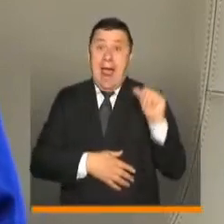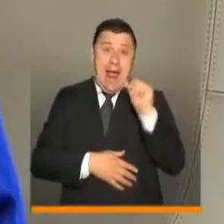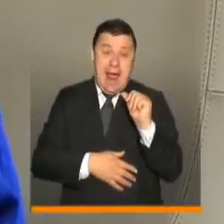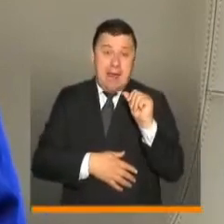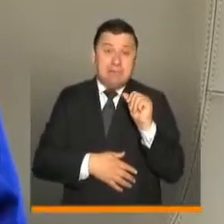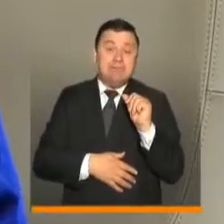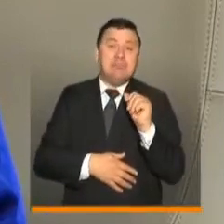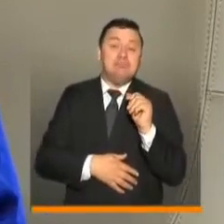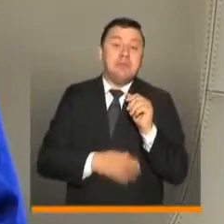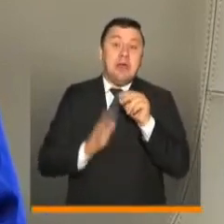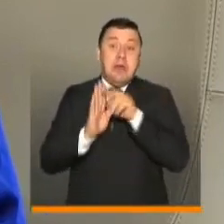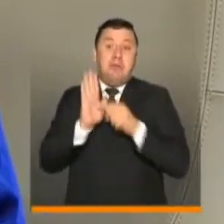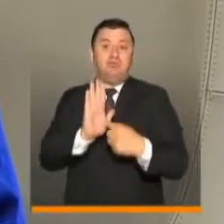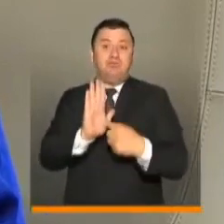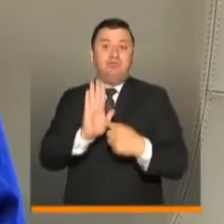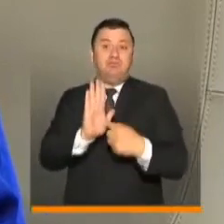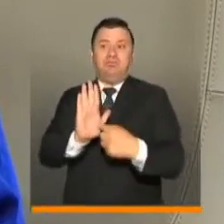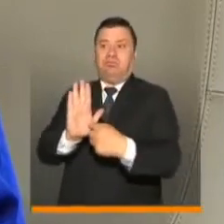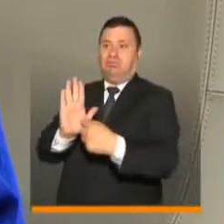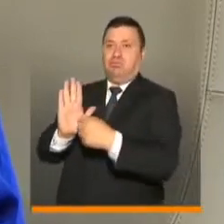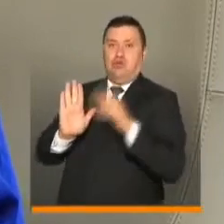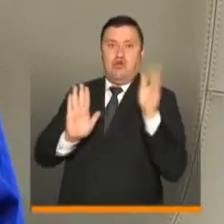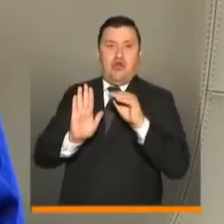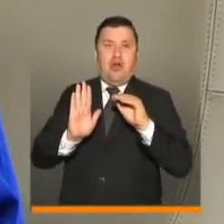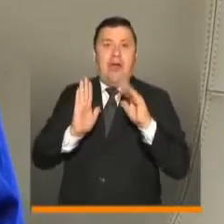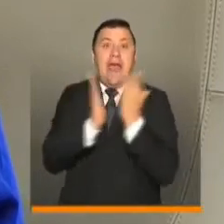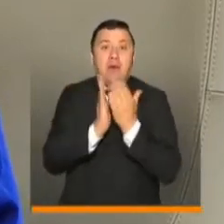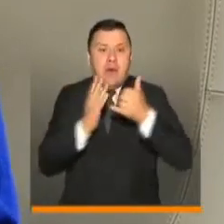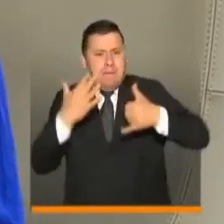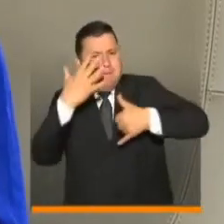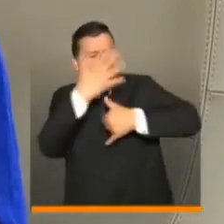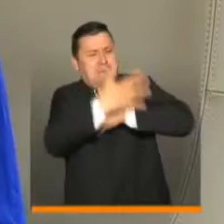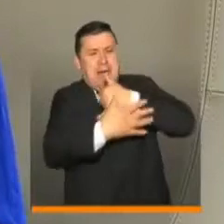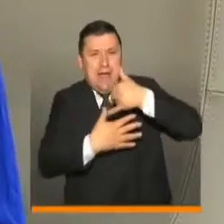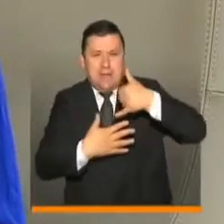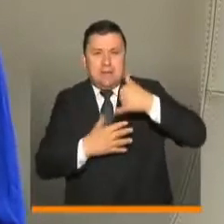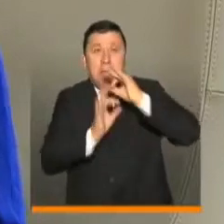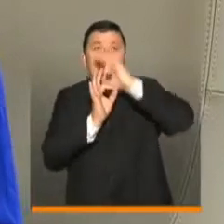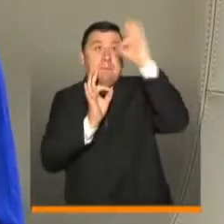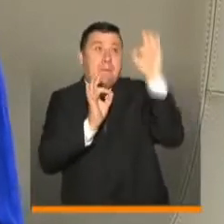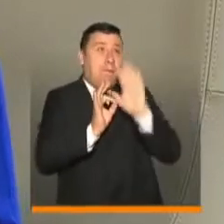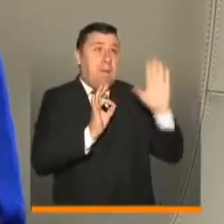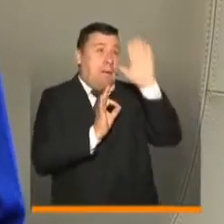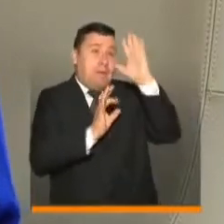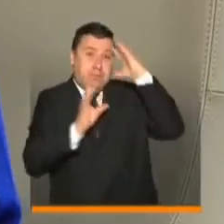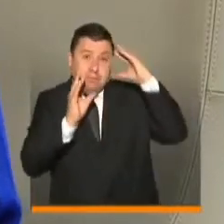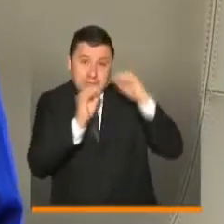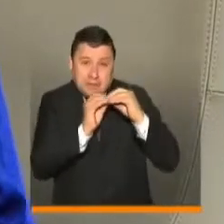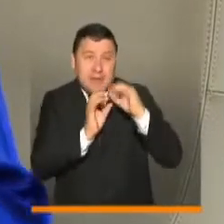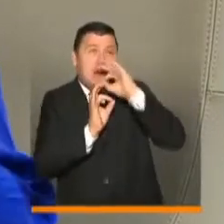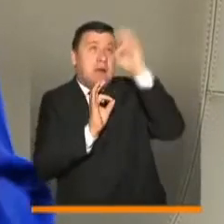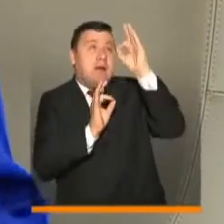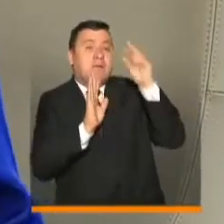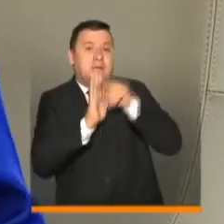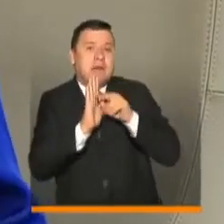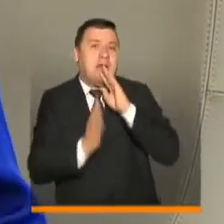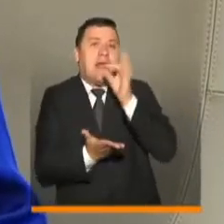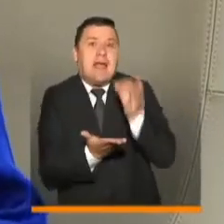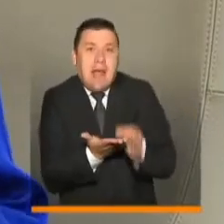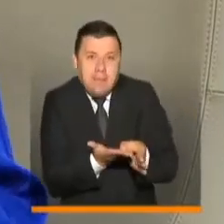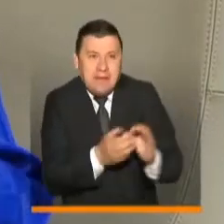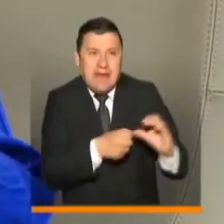contaremos con los protocolos y obviamente, ministro, evaluaremos cada región y miraremos con las autoridades regionales, ciudades